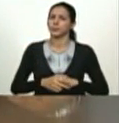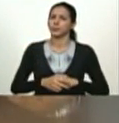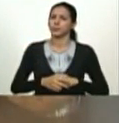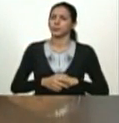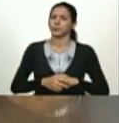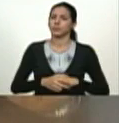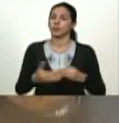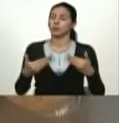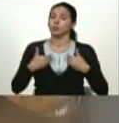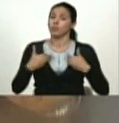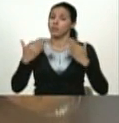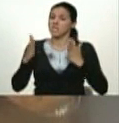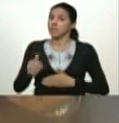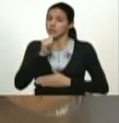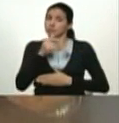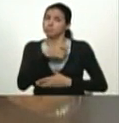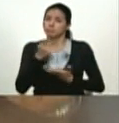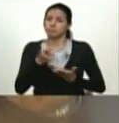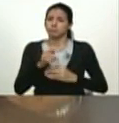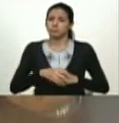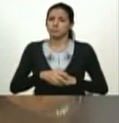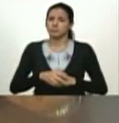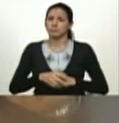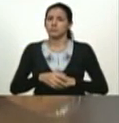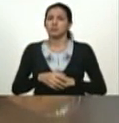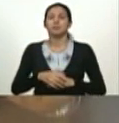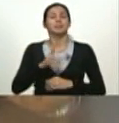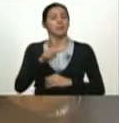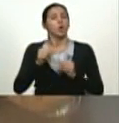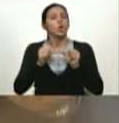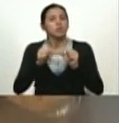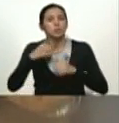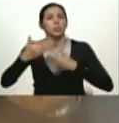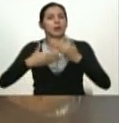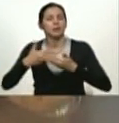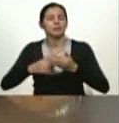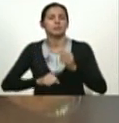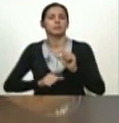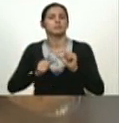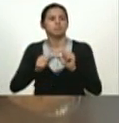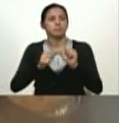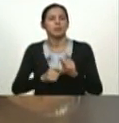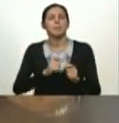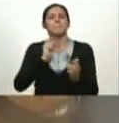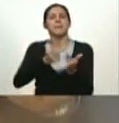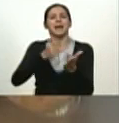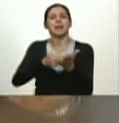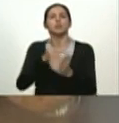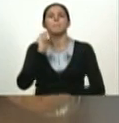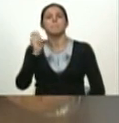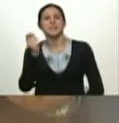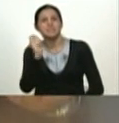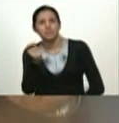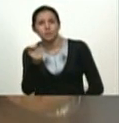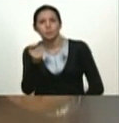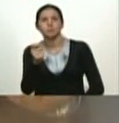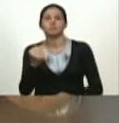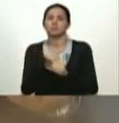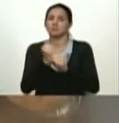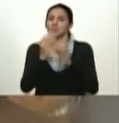hay que seguir avanzando en las pensiones para nuestros pescadores y pescadoras en vivienda para nuestros pescadores y pescadoras